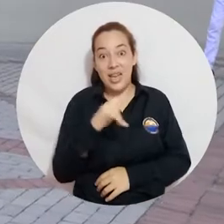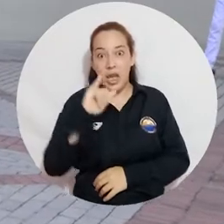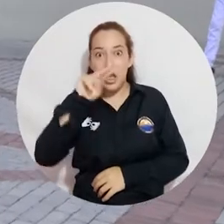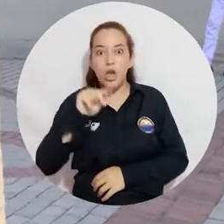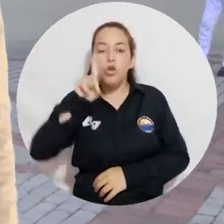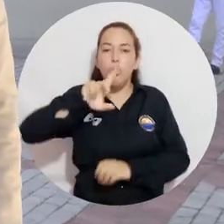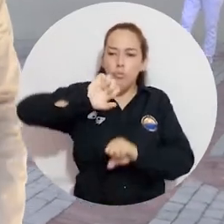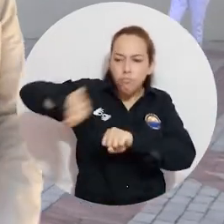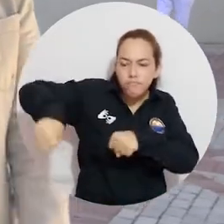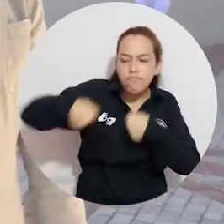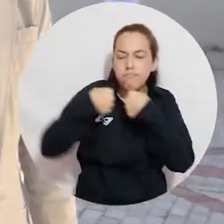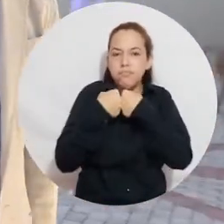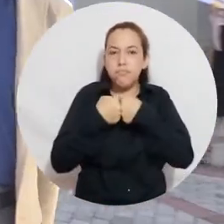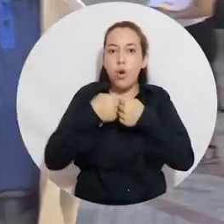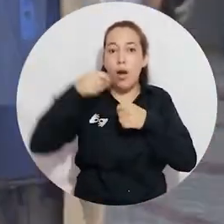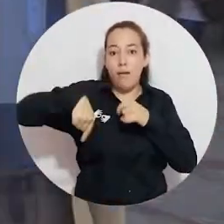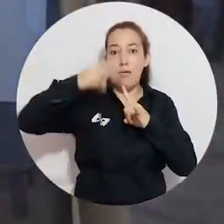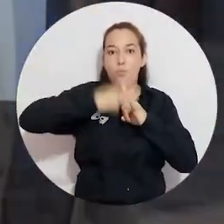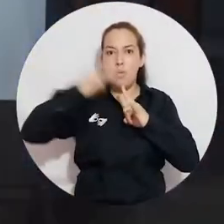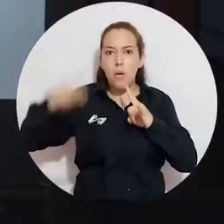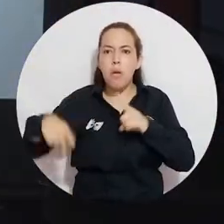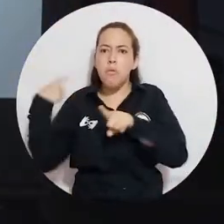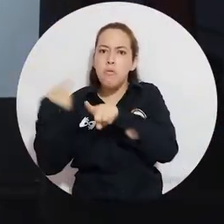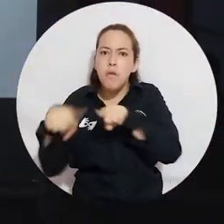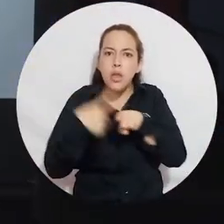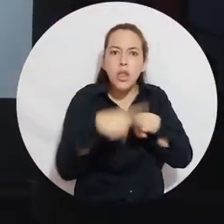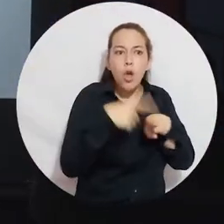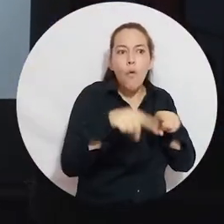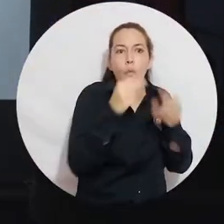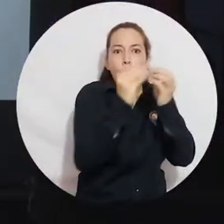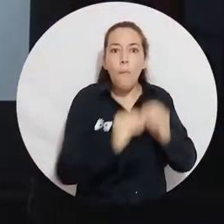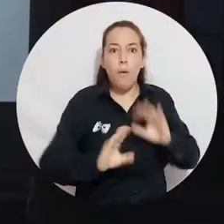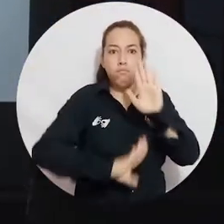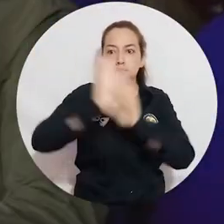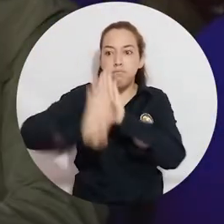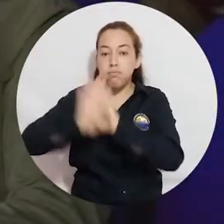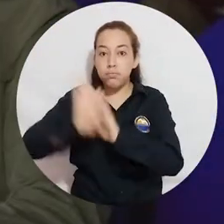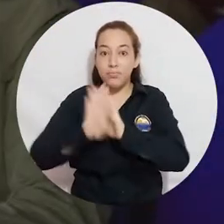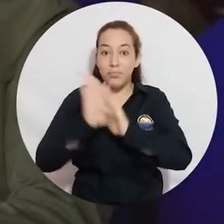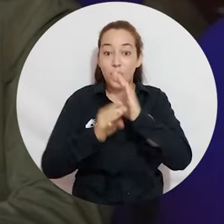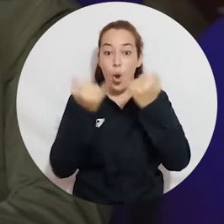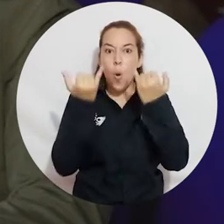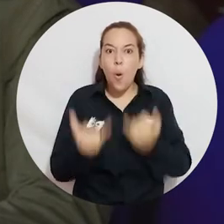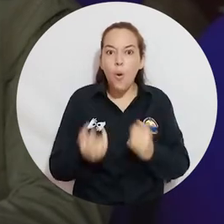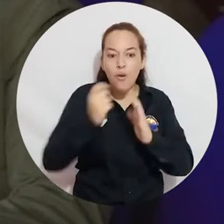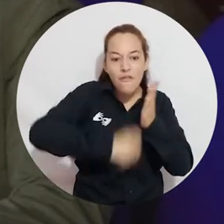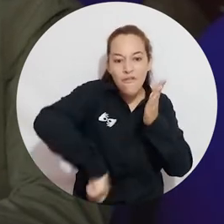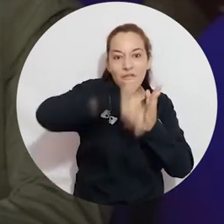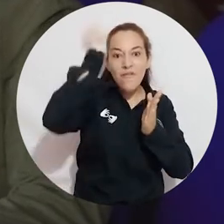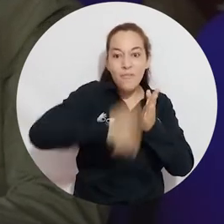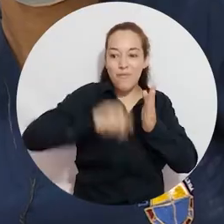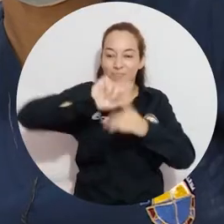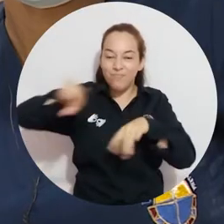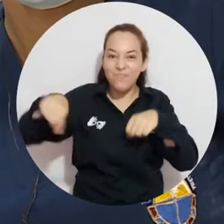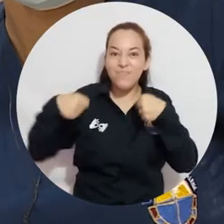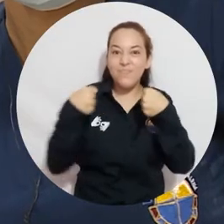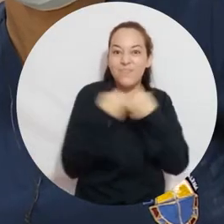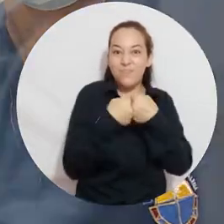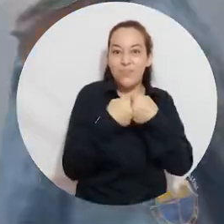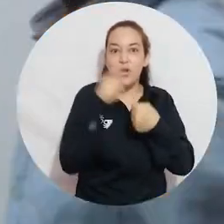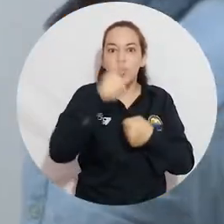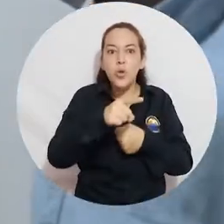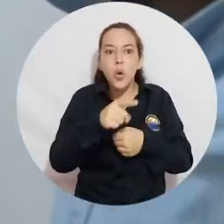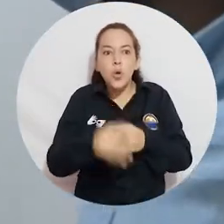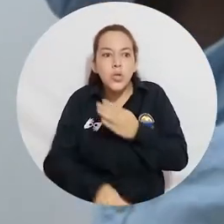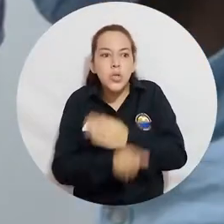trabaja de la mano de la alma mater en diversos pilares de desarrollo y con la cual en esta ocasión se firmó un convenio marco para seguir trabajando